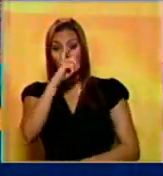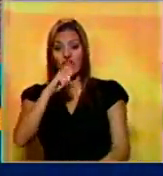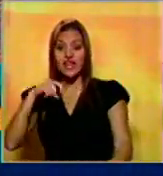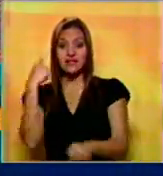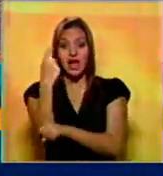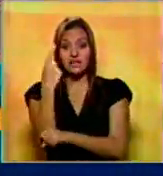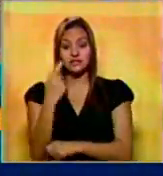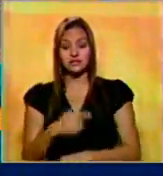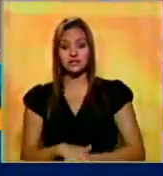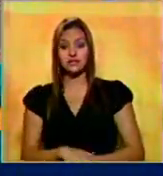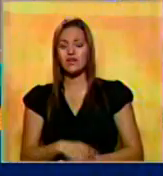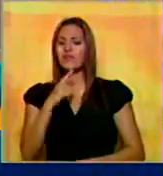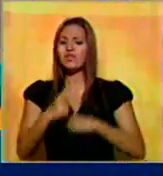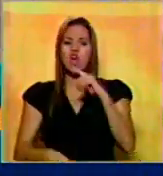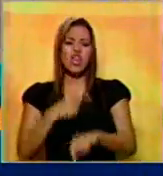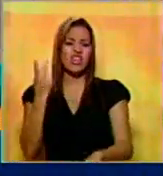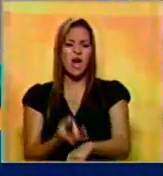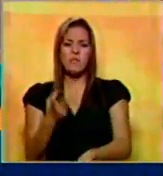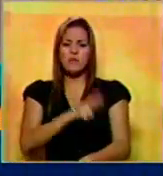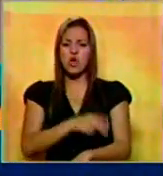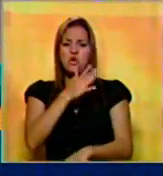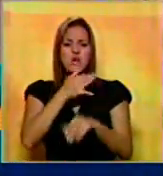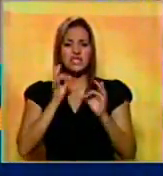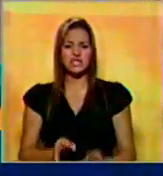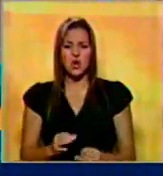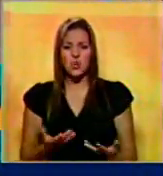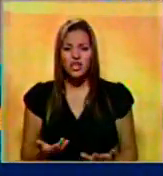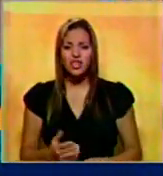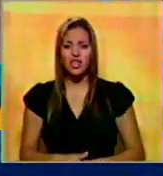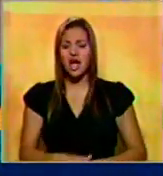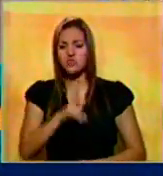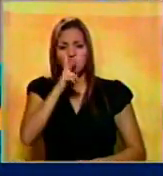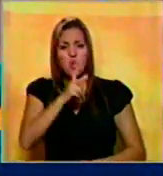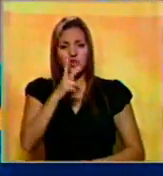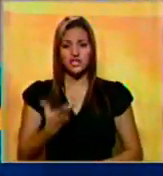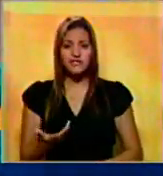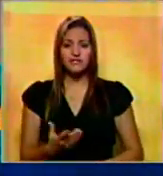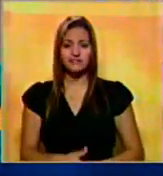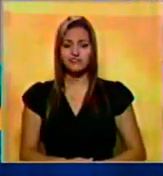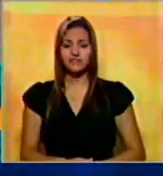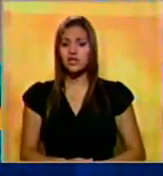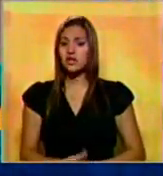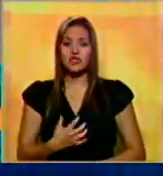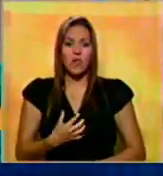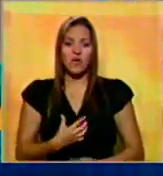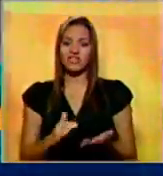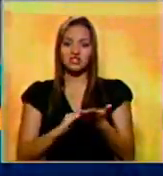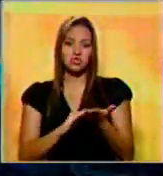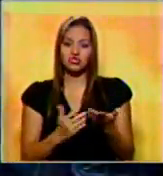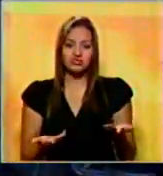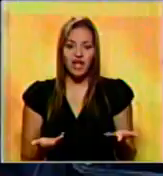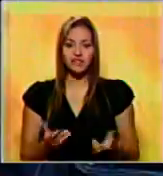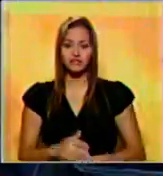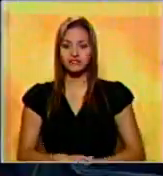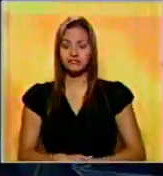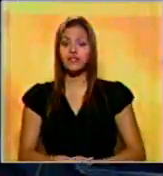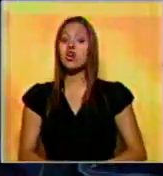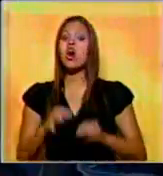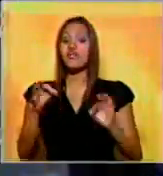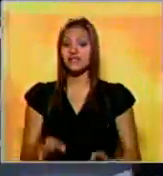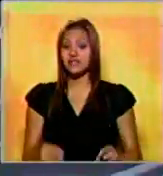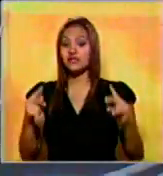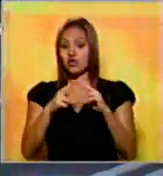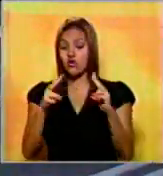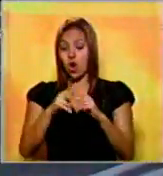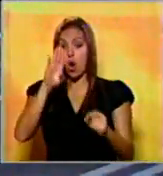venganza. Esto está cada día peor. La inseguridad es horrible. No podemos hacer nada. Extra oficialmente se